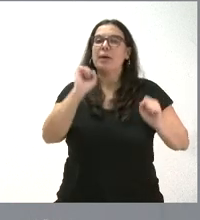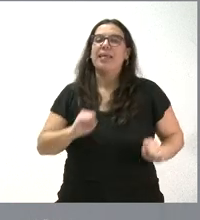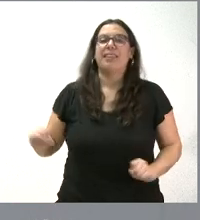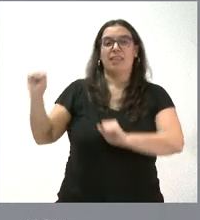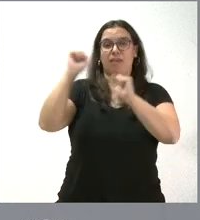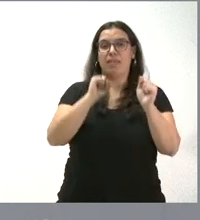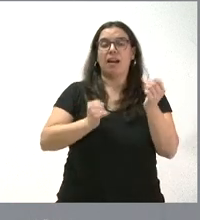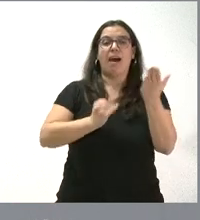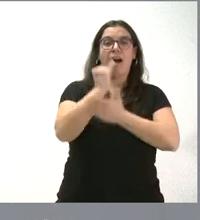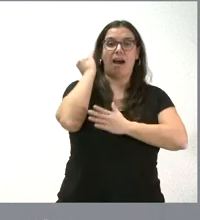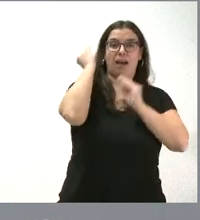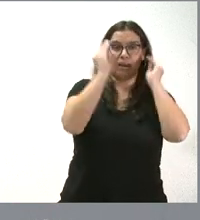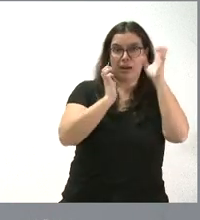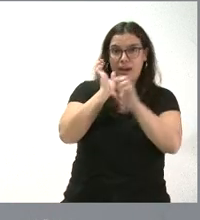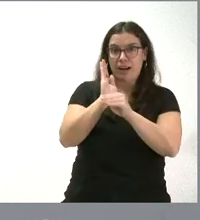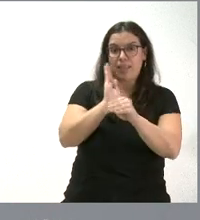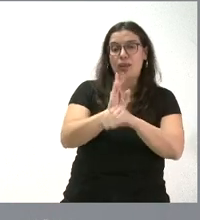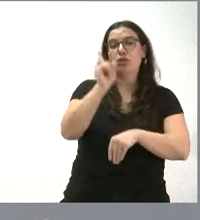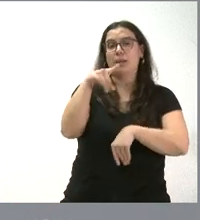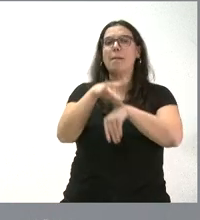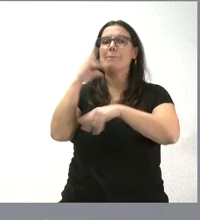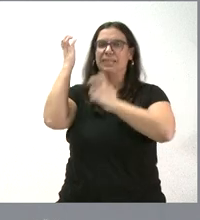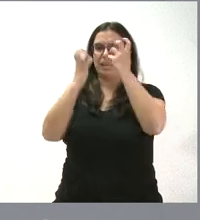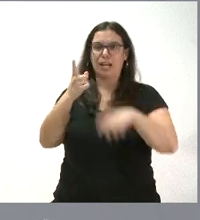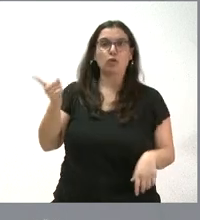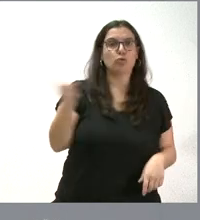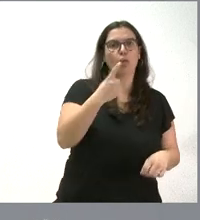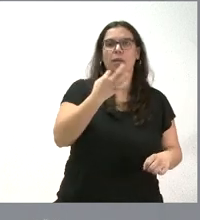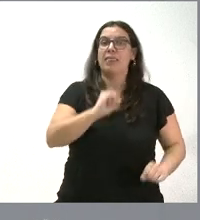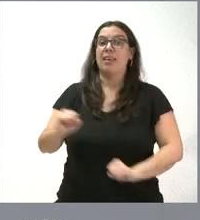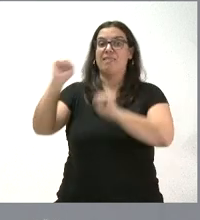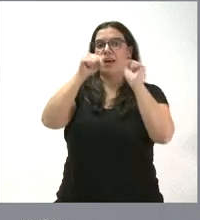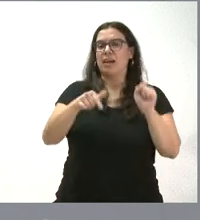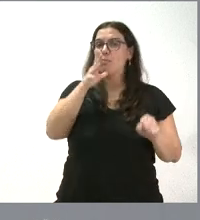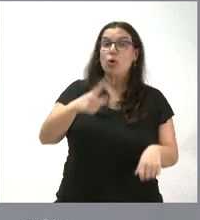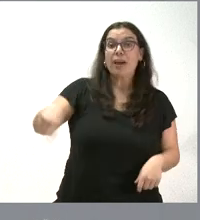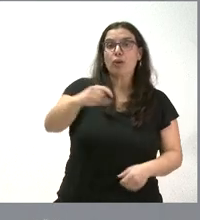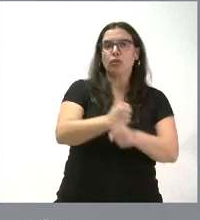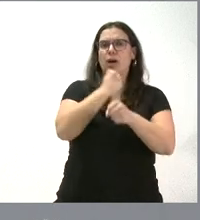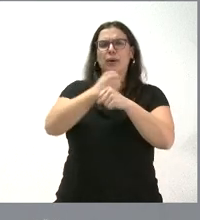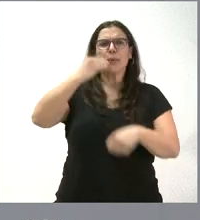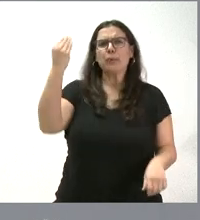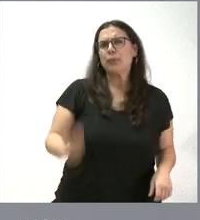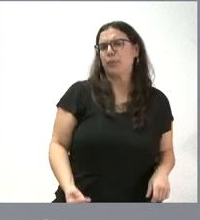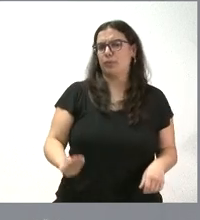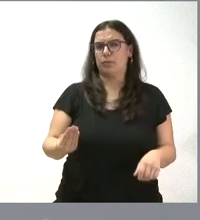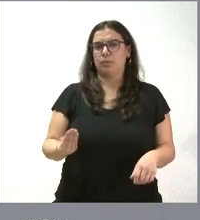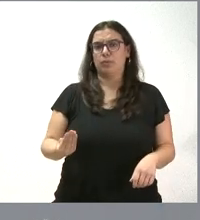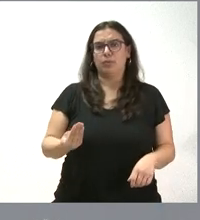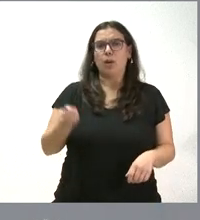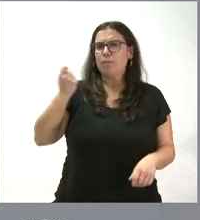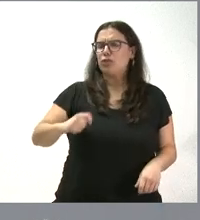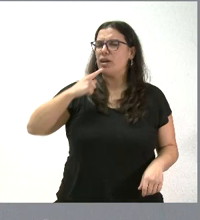los agricultores, a los ganaderos y a los veterinarios en nuestra comunidad autónoma realizan una labor extraordinaria y estupenda. Tenemos excelentes